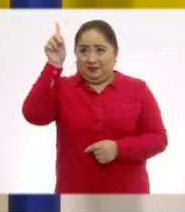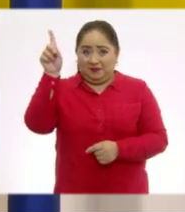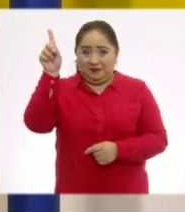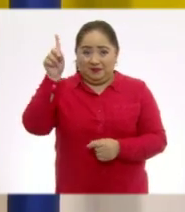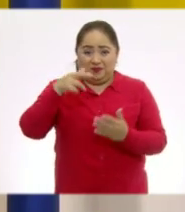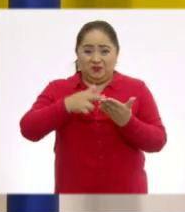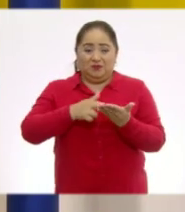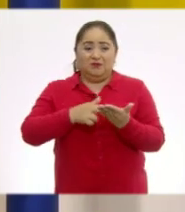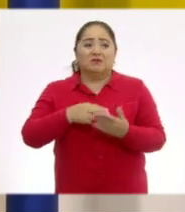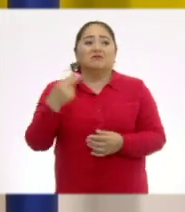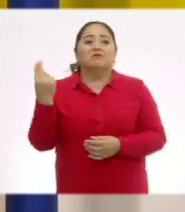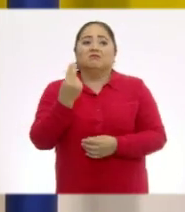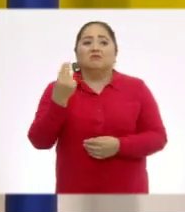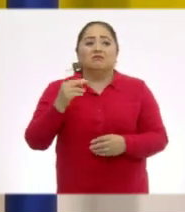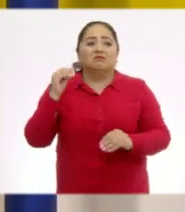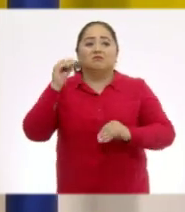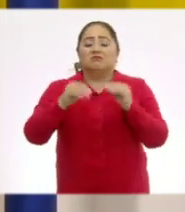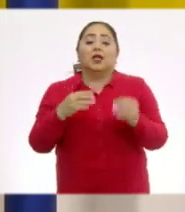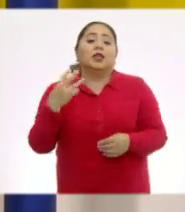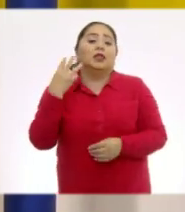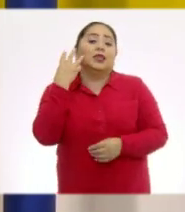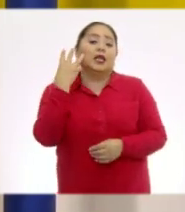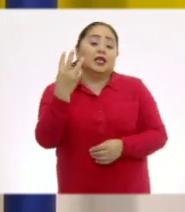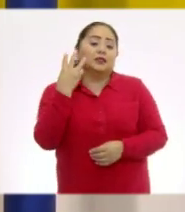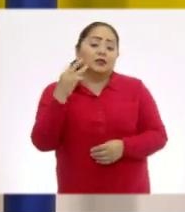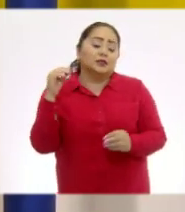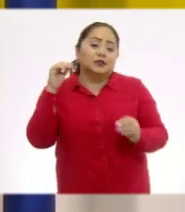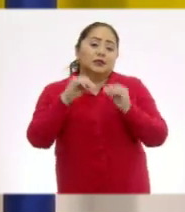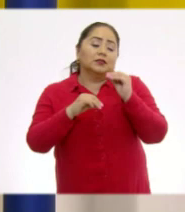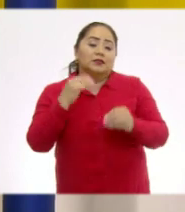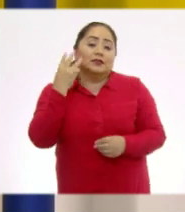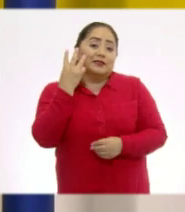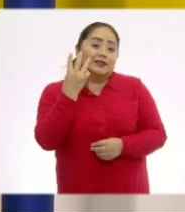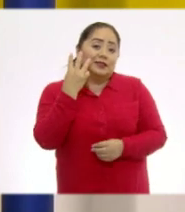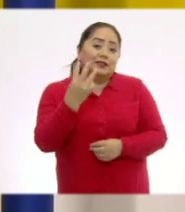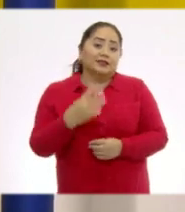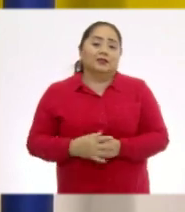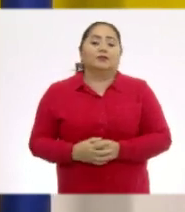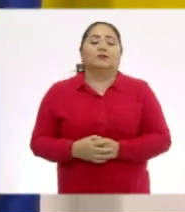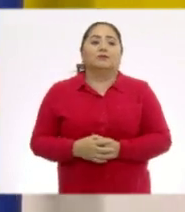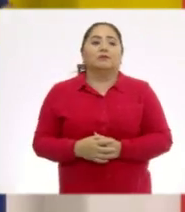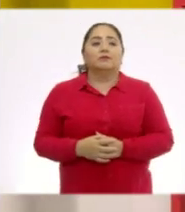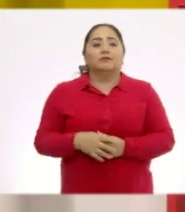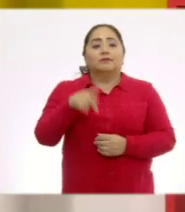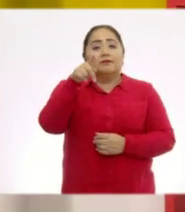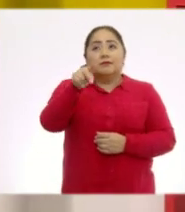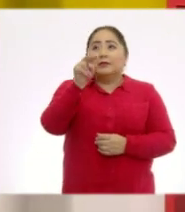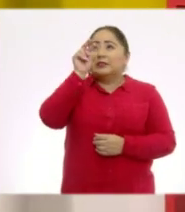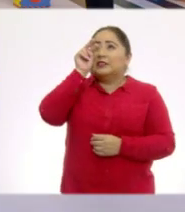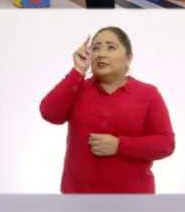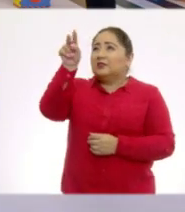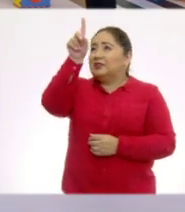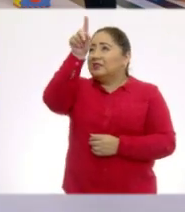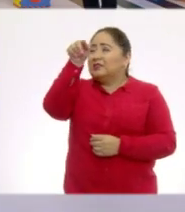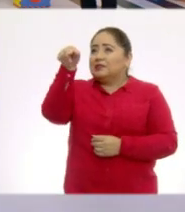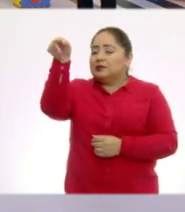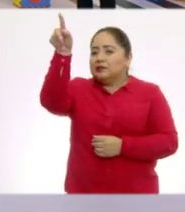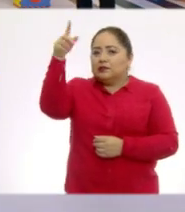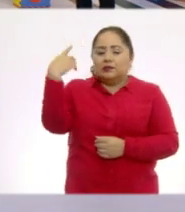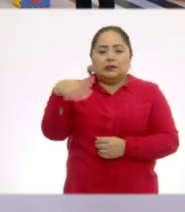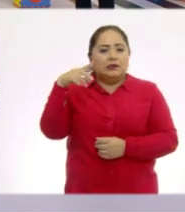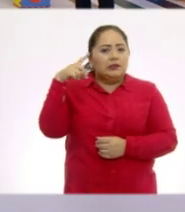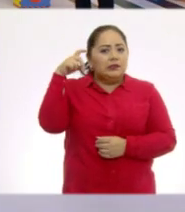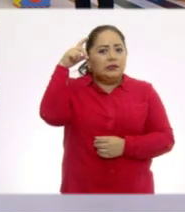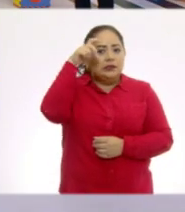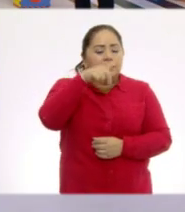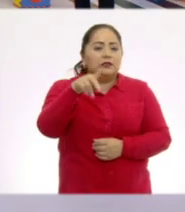se tiene que armar con tres piezas. ¡No! Y observa qué tipo de figura nos tocó,